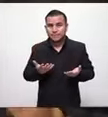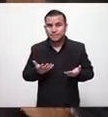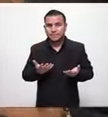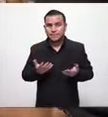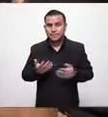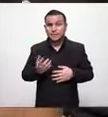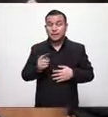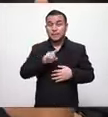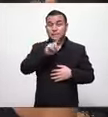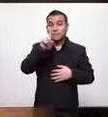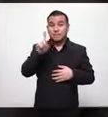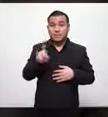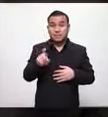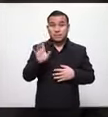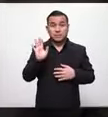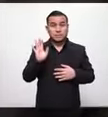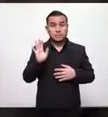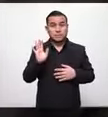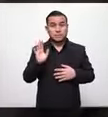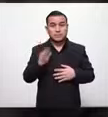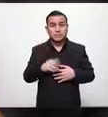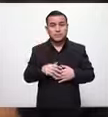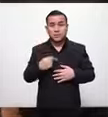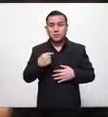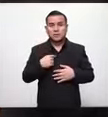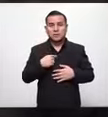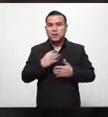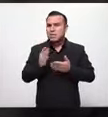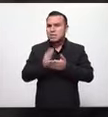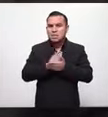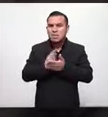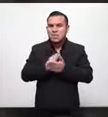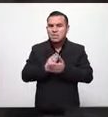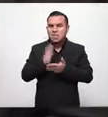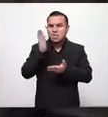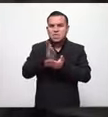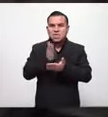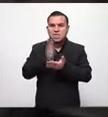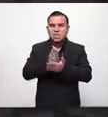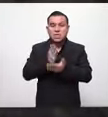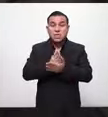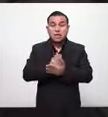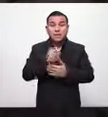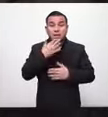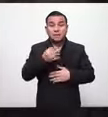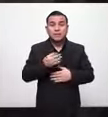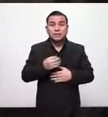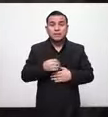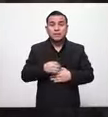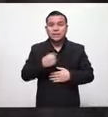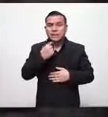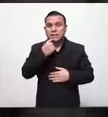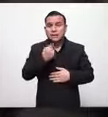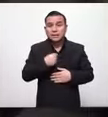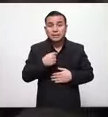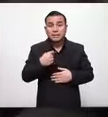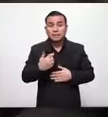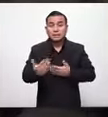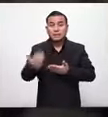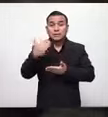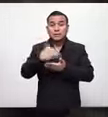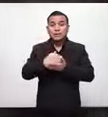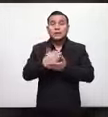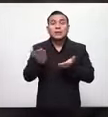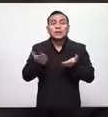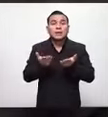pregunto nada más yo aquí no vine a increpar ni a incomodar nada simplemente a escuchar a eso nos mandó nuestro secretario